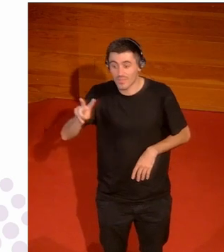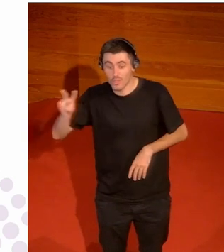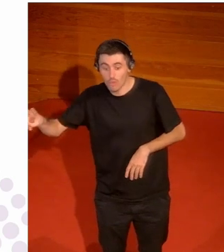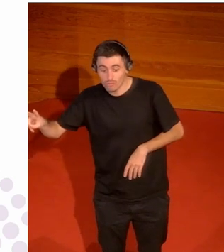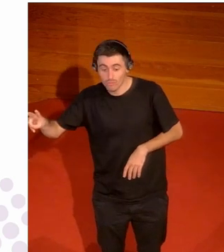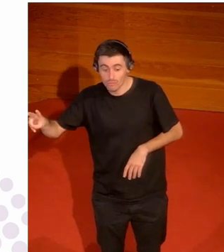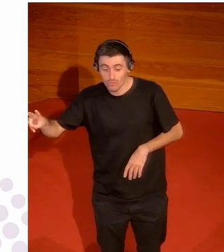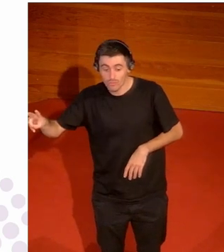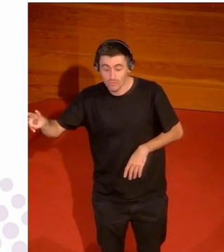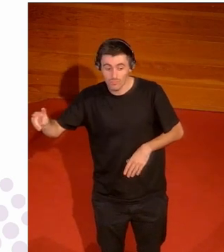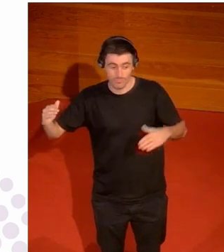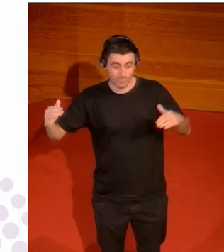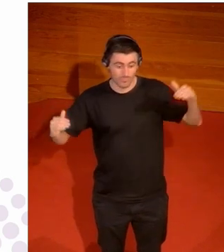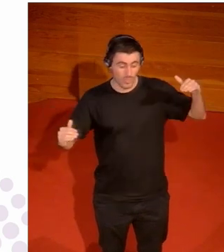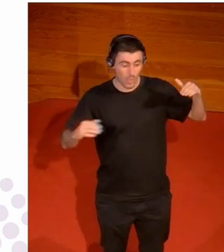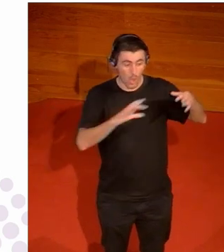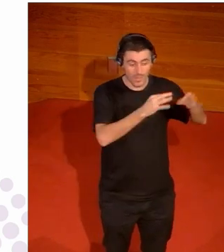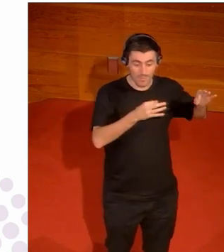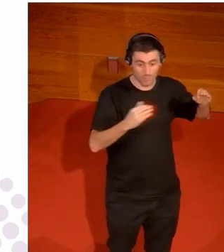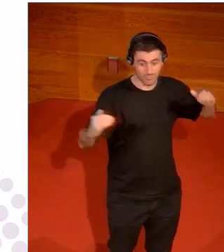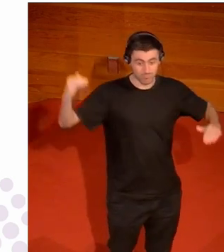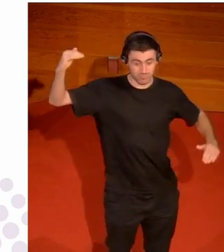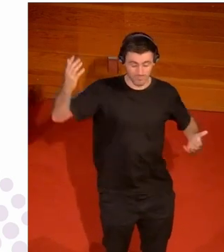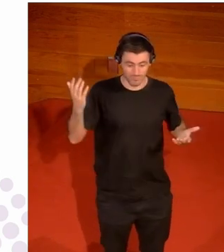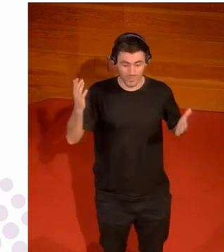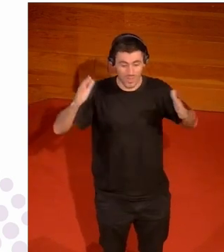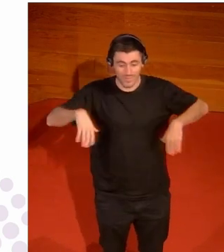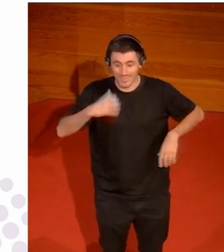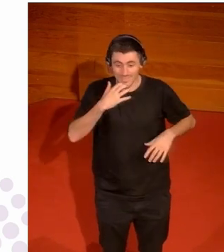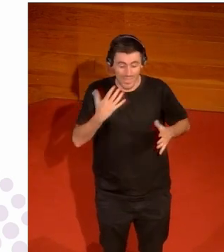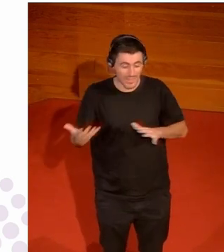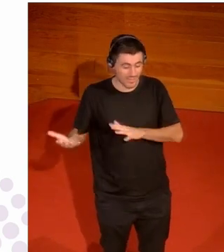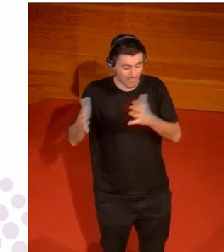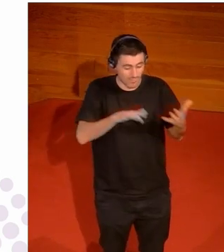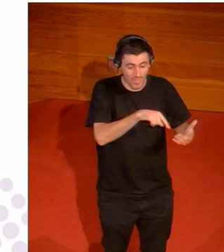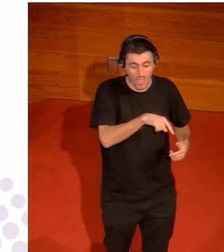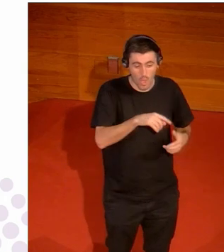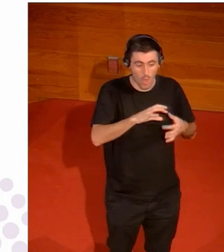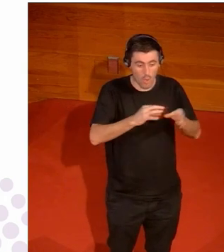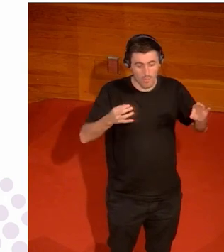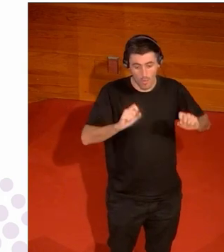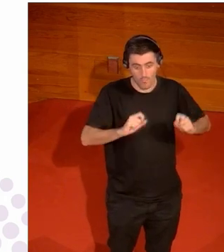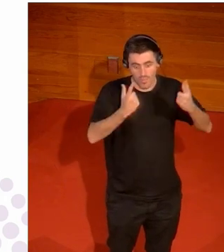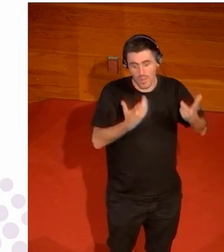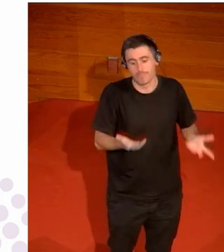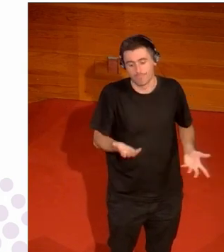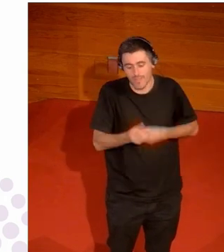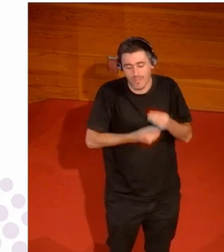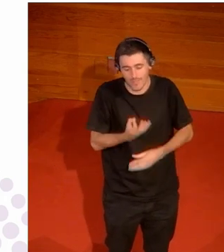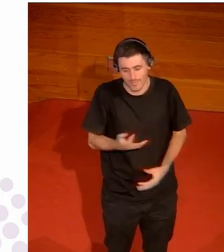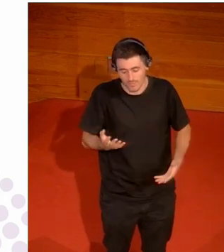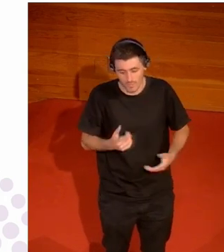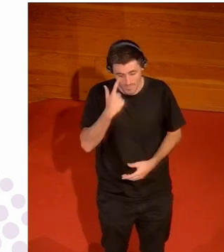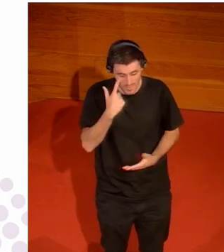llevas a unos Juegos Olímpicos a un campeonato del mundo donde sea y te van a ganar si no tenemos más que ver las pruebas de las nadadoras